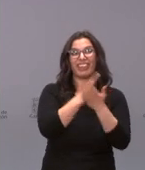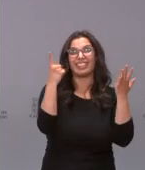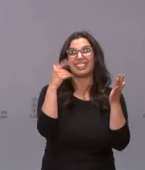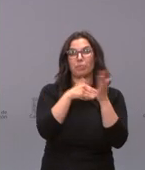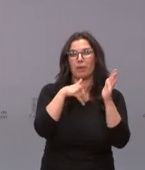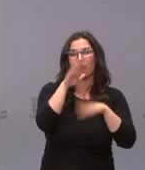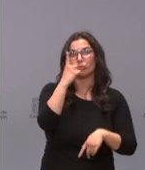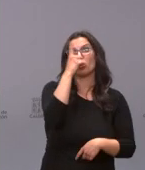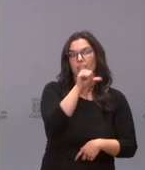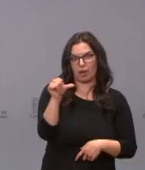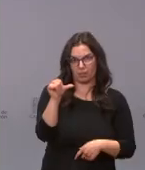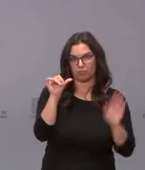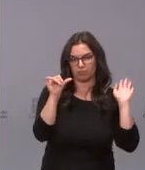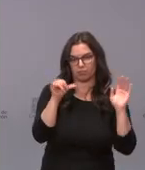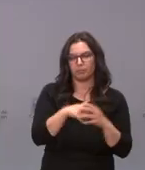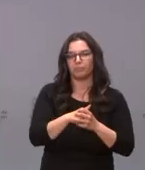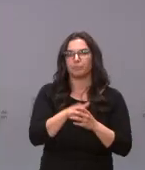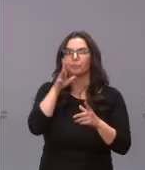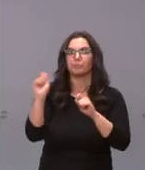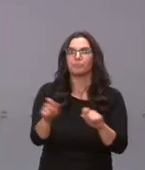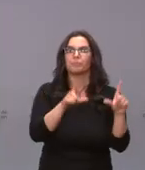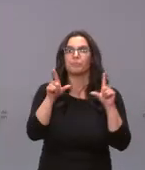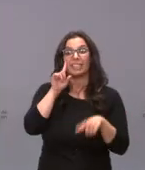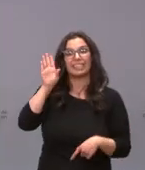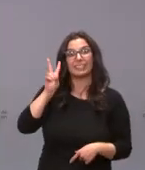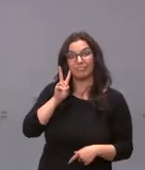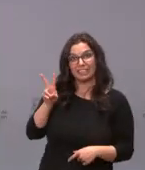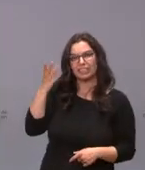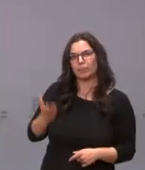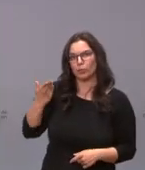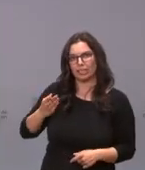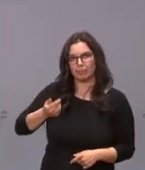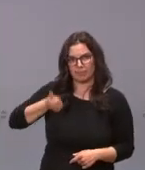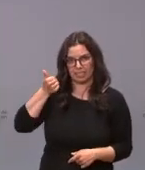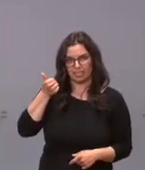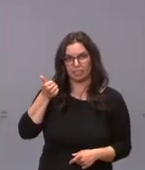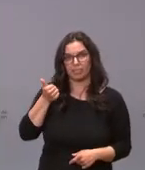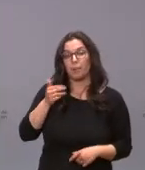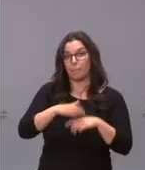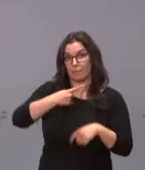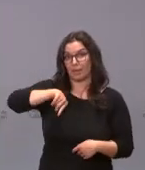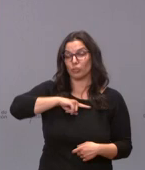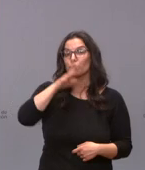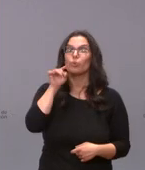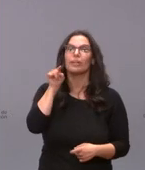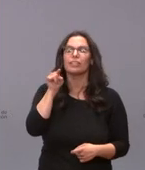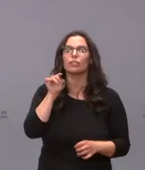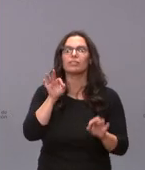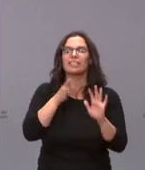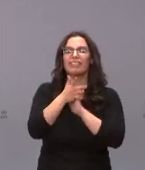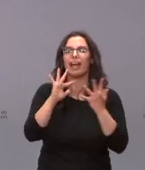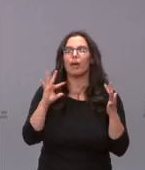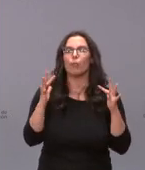semana. Me pasa a la siguiente, por favor. Esta es más importante aún para nosotros porque es la evolución